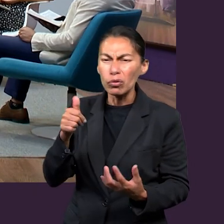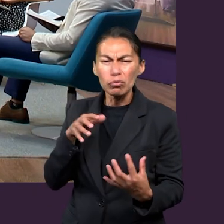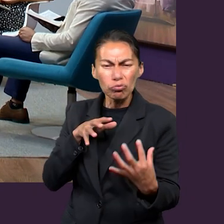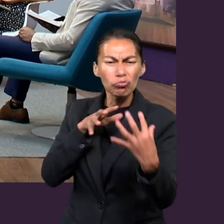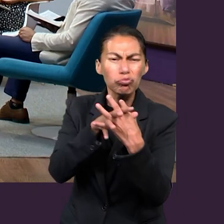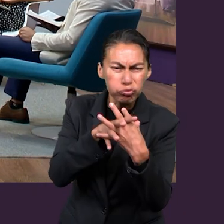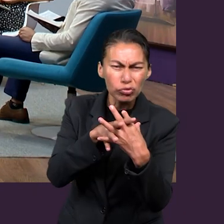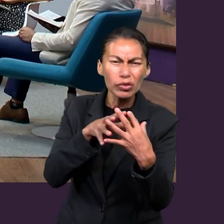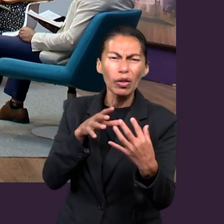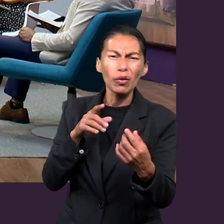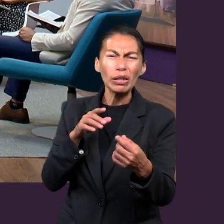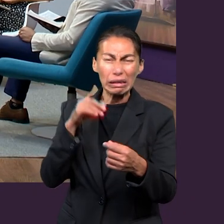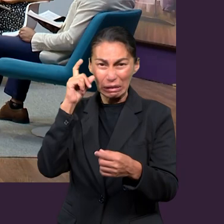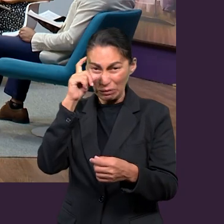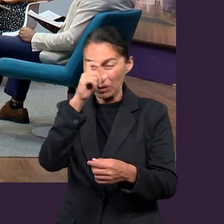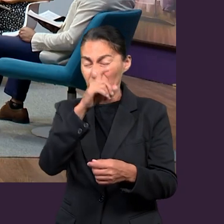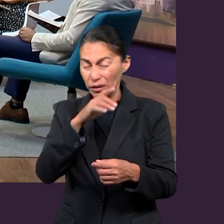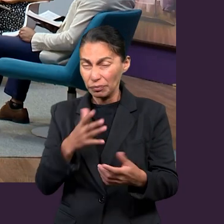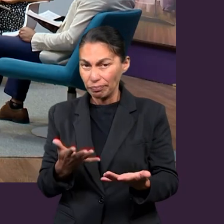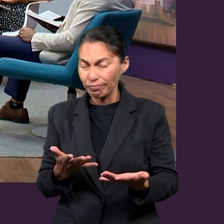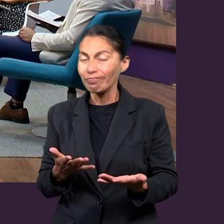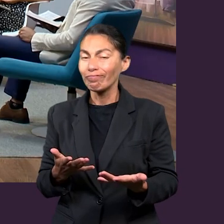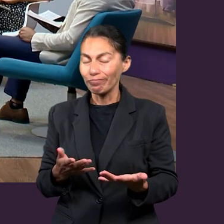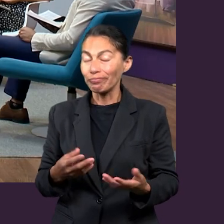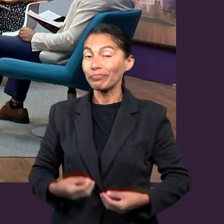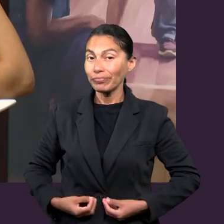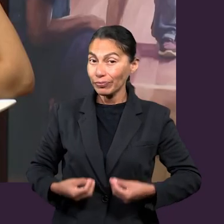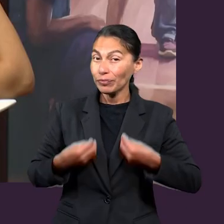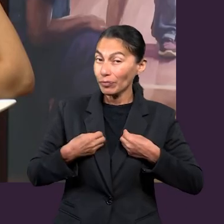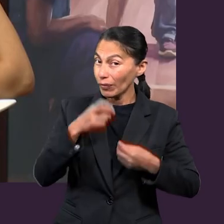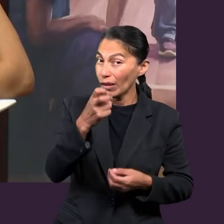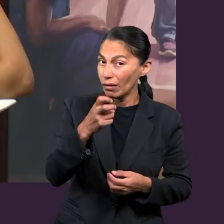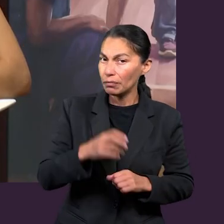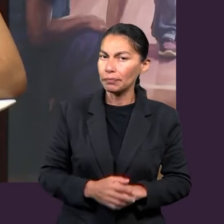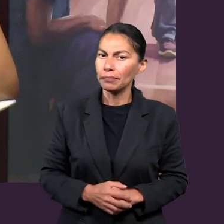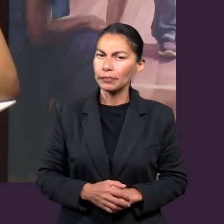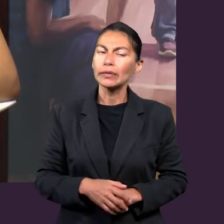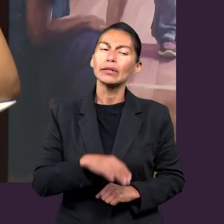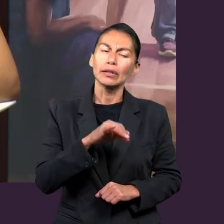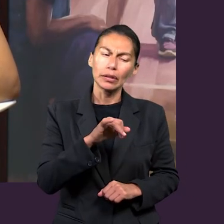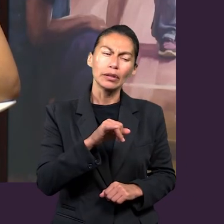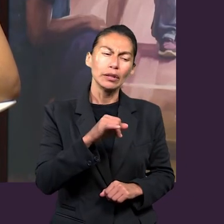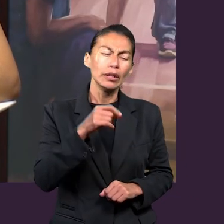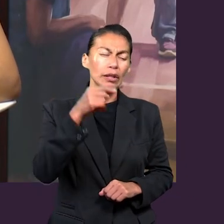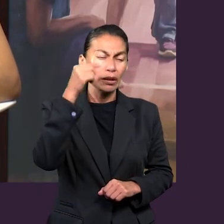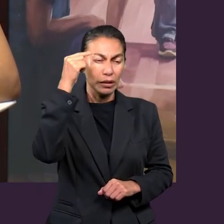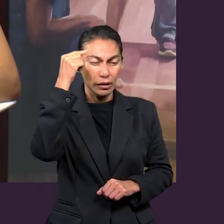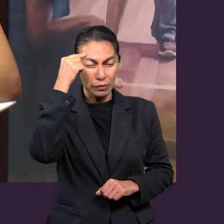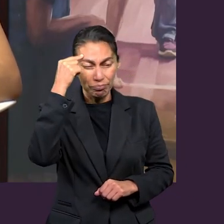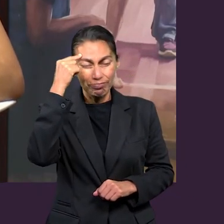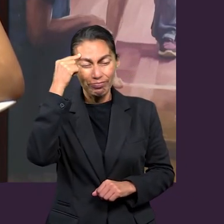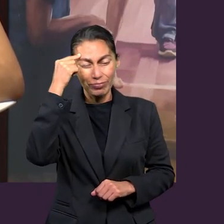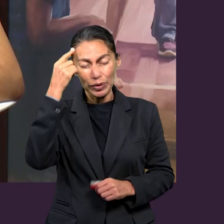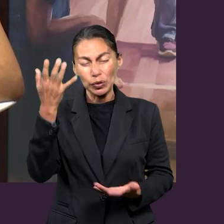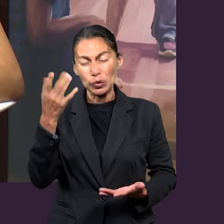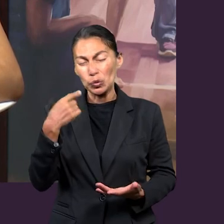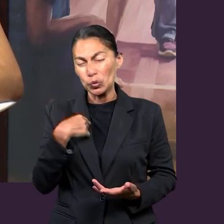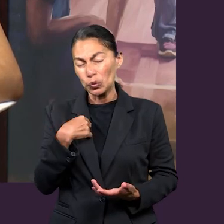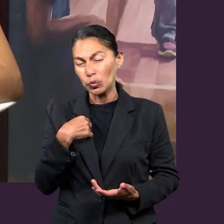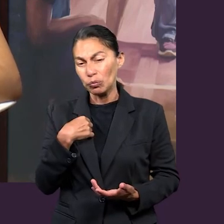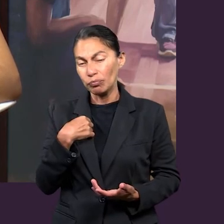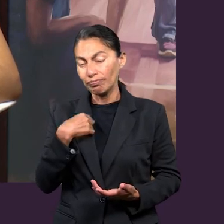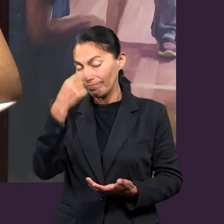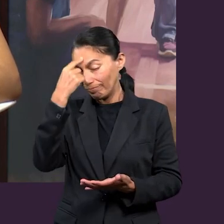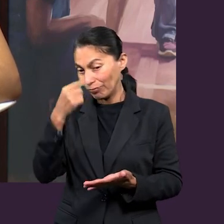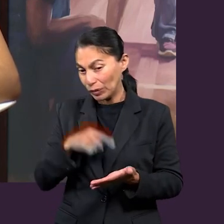enfrentamiento muy complicado también. Y creo que es aún más complicado que una guerra